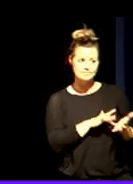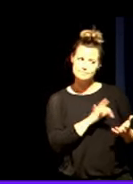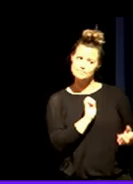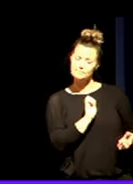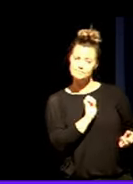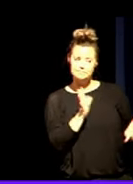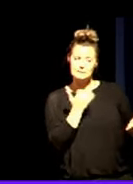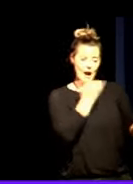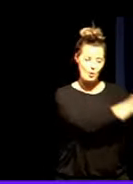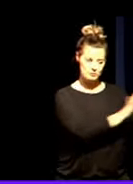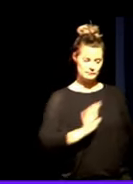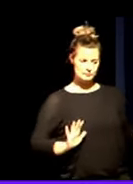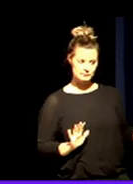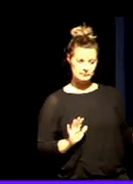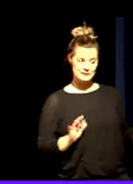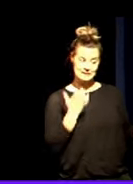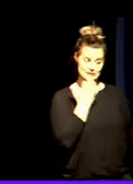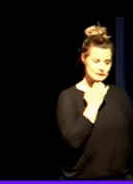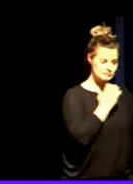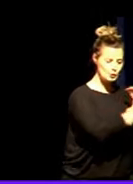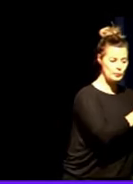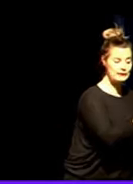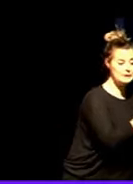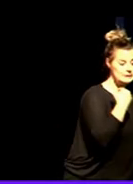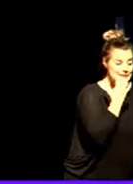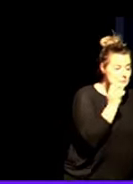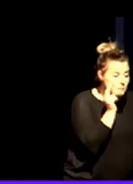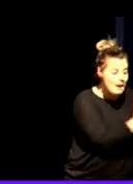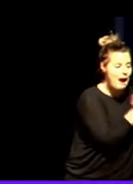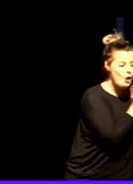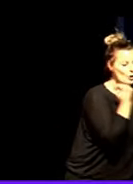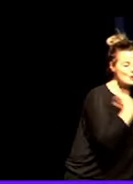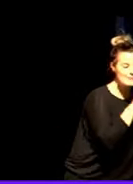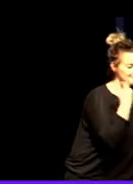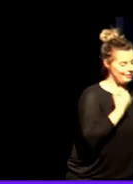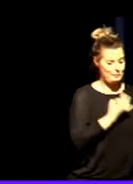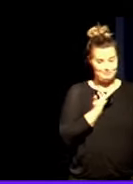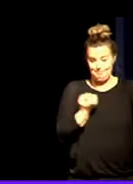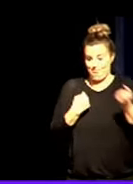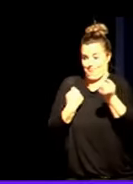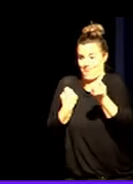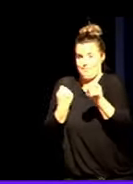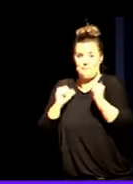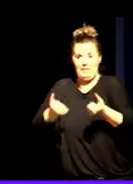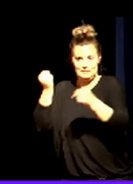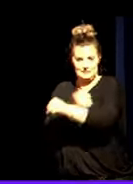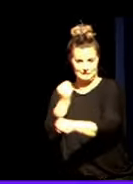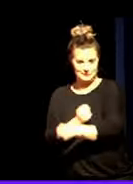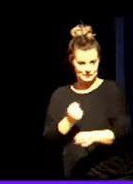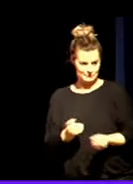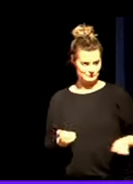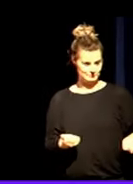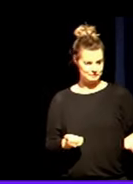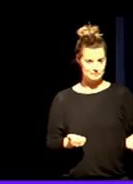algo, tenemos que dar importancia a esa comunicación cada vez. Por eso el riesgo de suicidio también va a tener que monitorizarse de manera